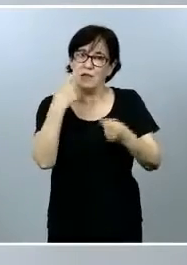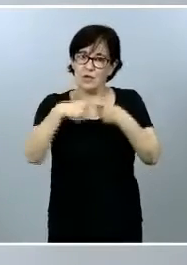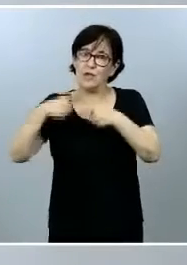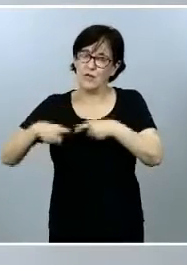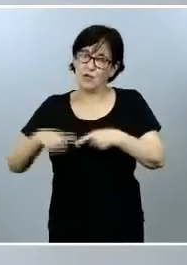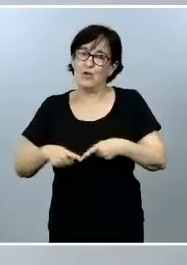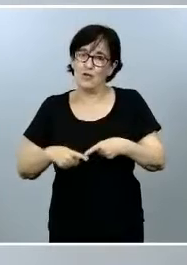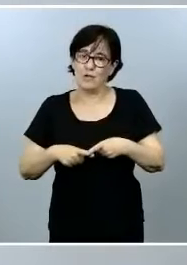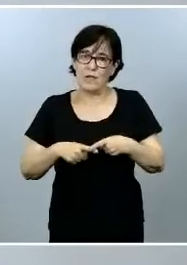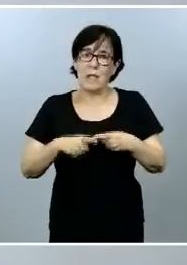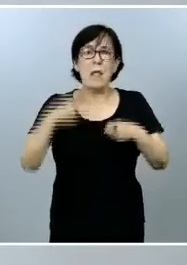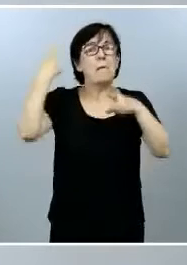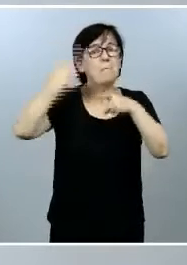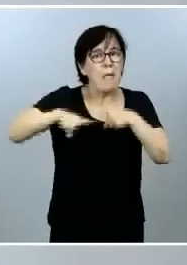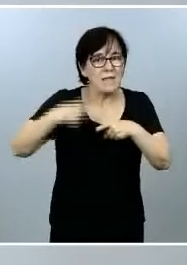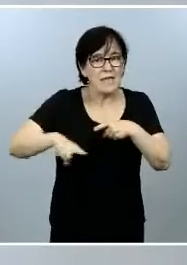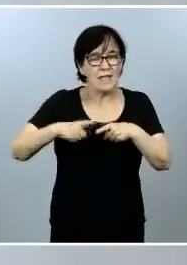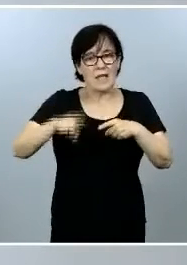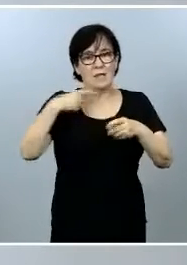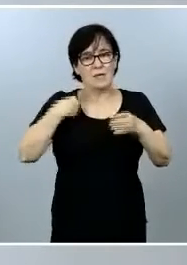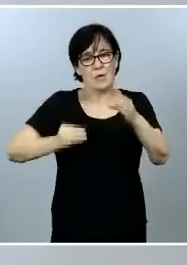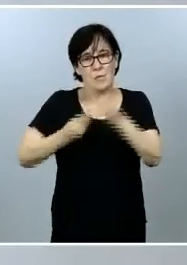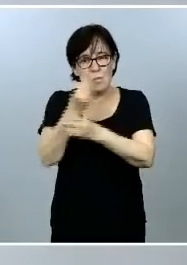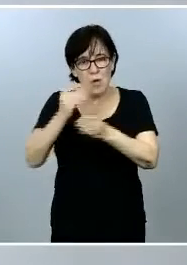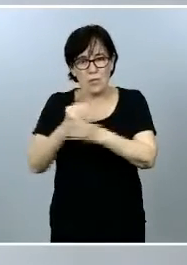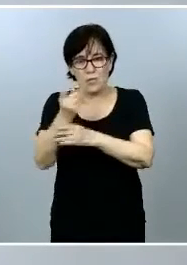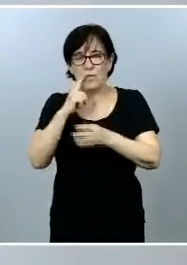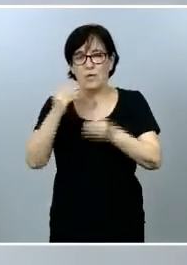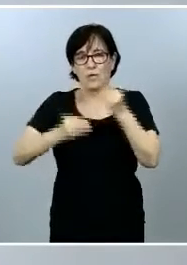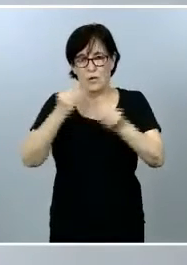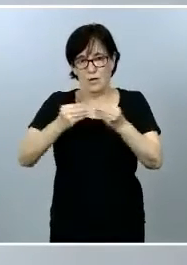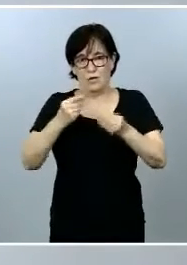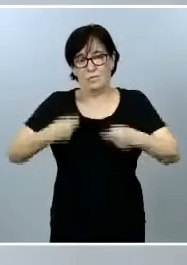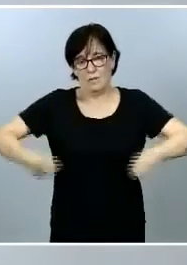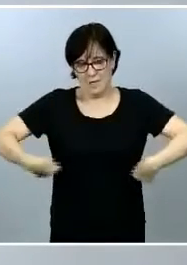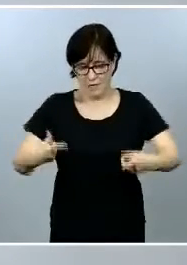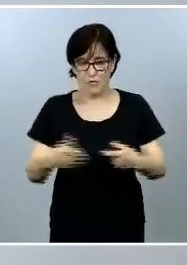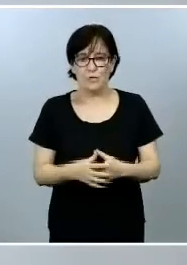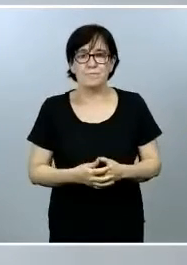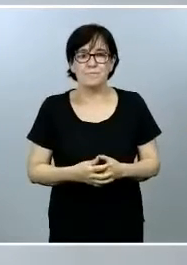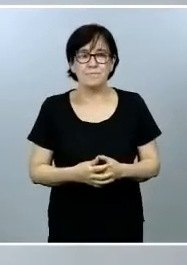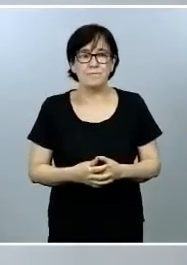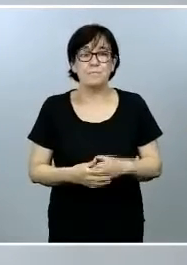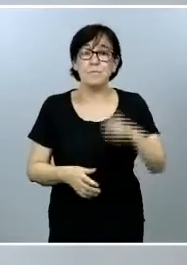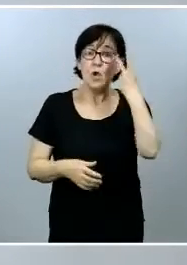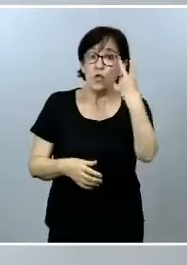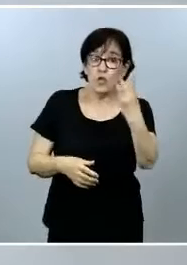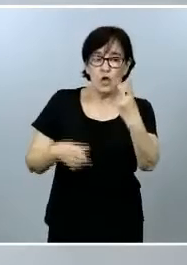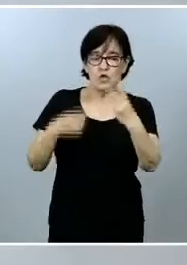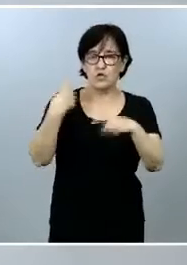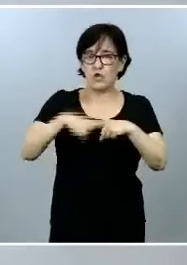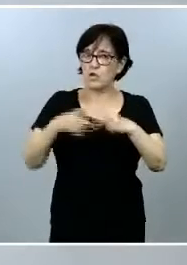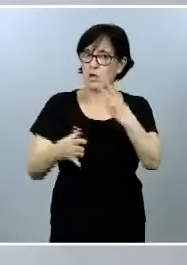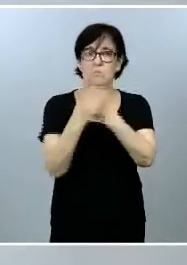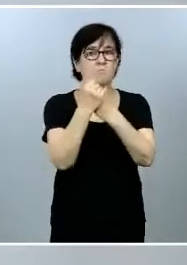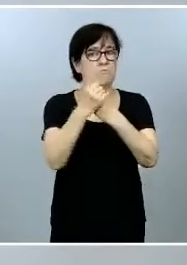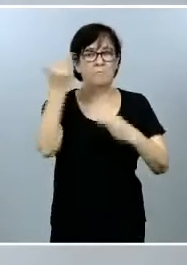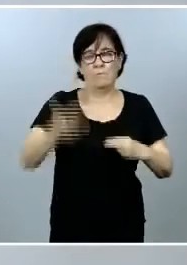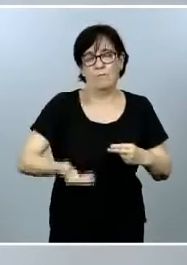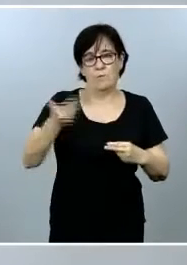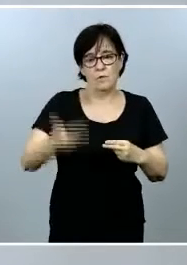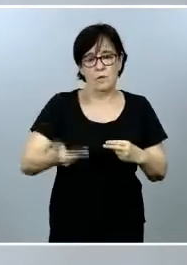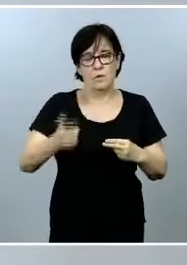materiales cuya producción ha tenido un elevado coste. Dos elementos fundamentales que quedan